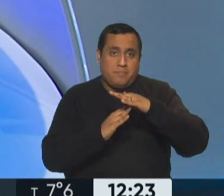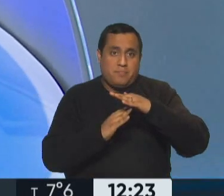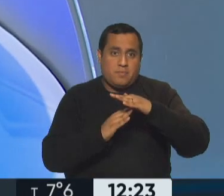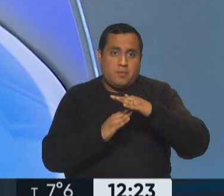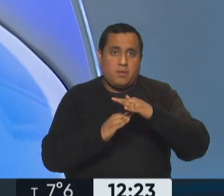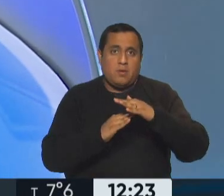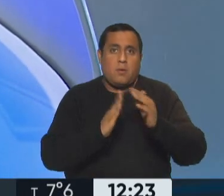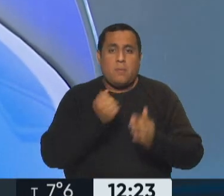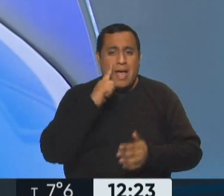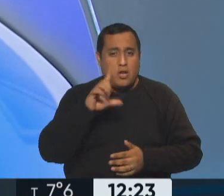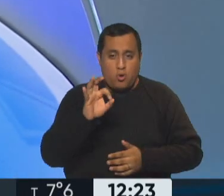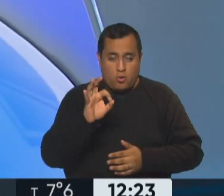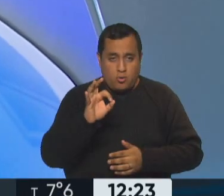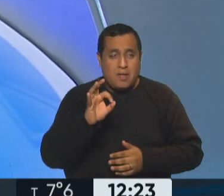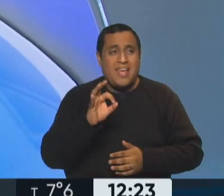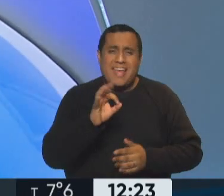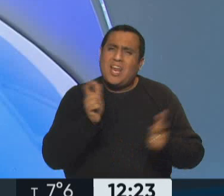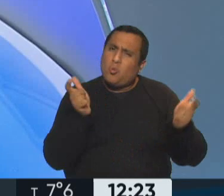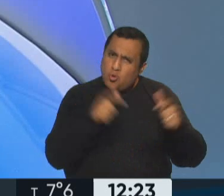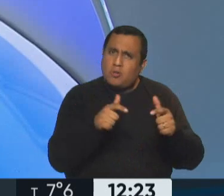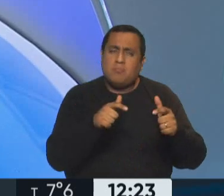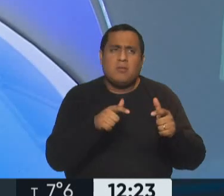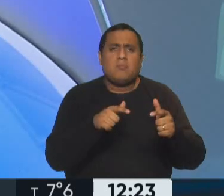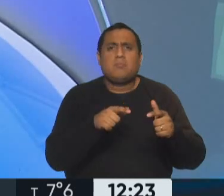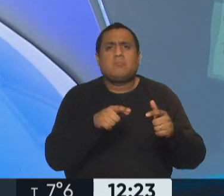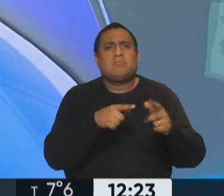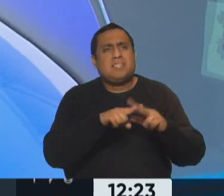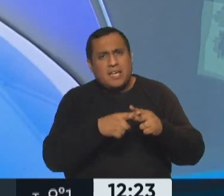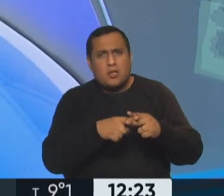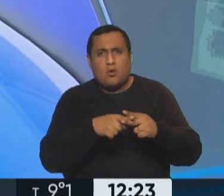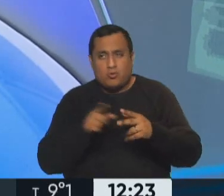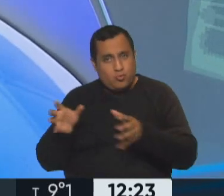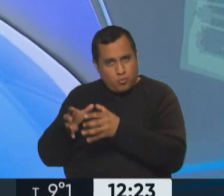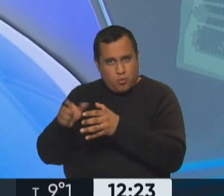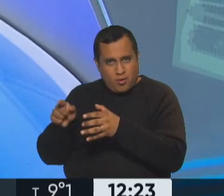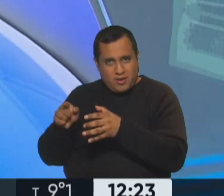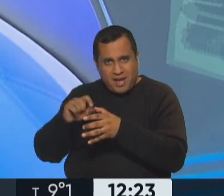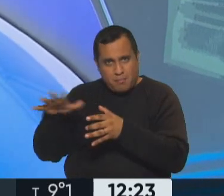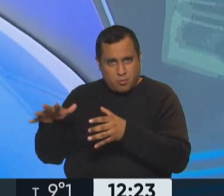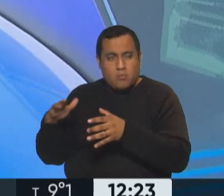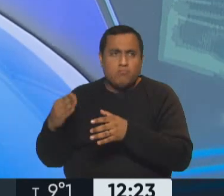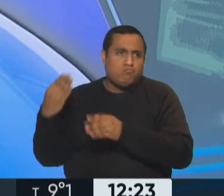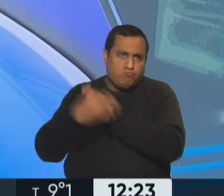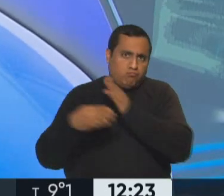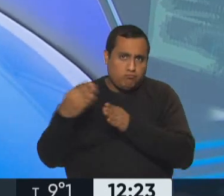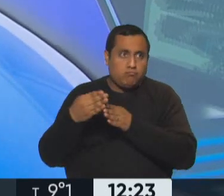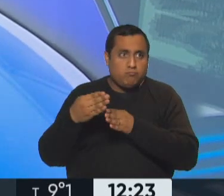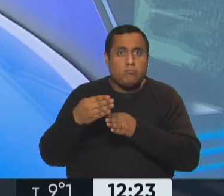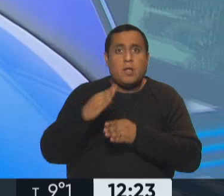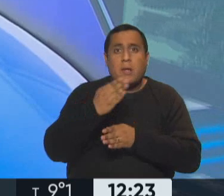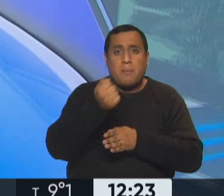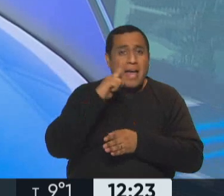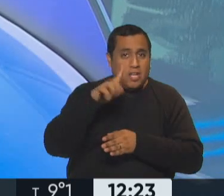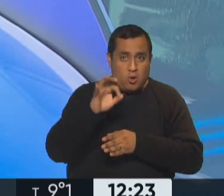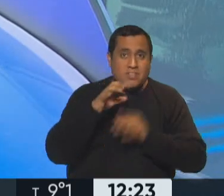Juan José Bailo, inclusive reuniones donde fueron técnicos de la Mesa Enlace recibidos por el propio Bailo.